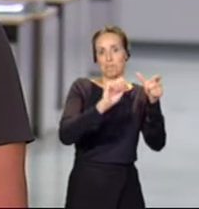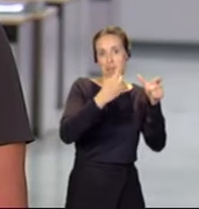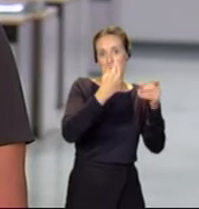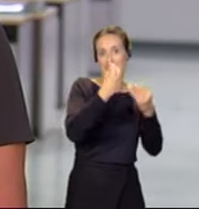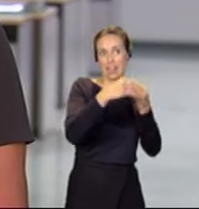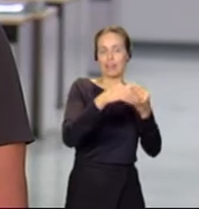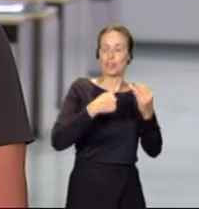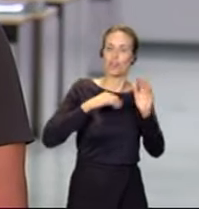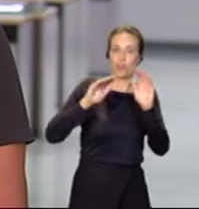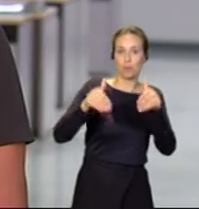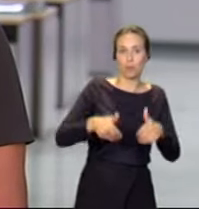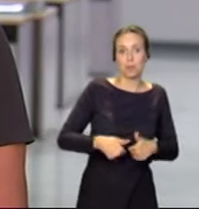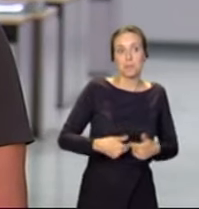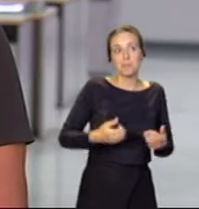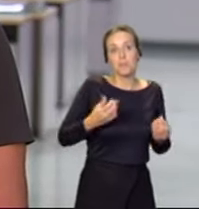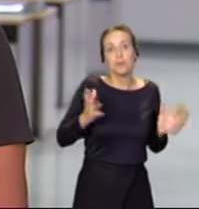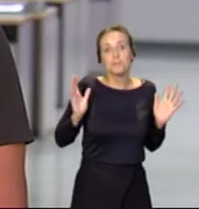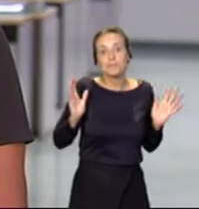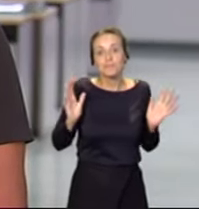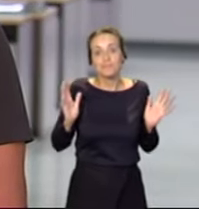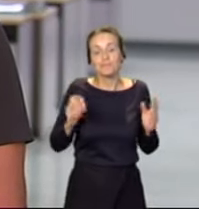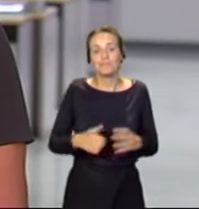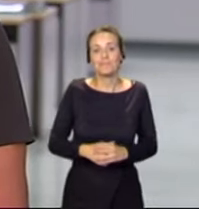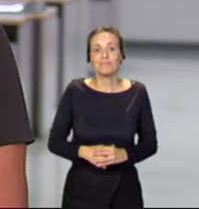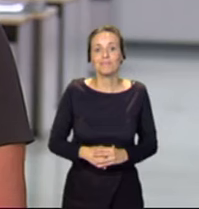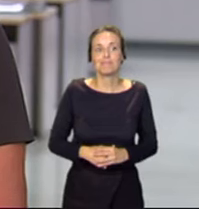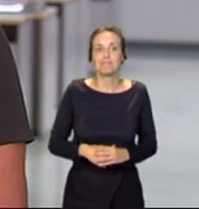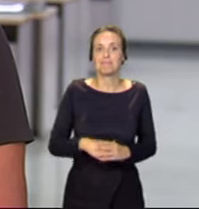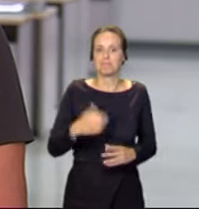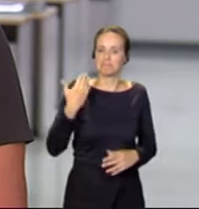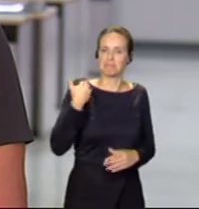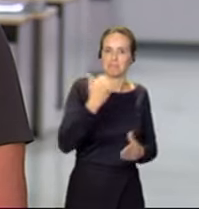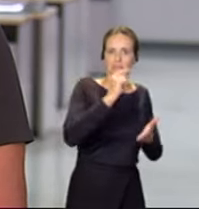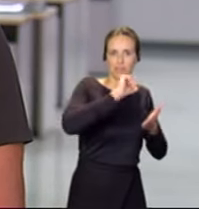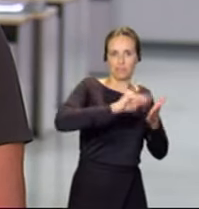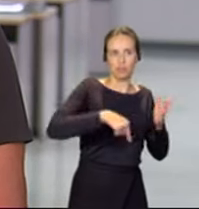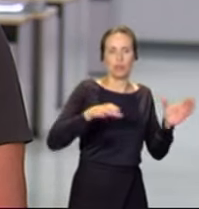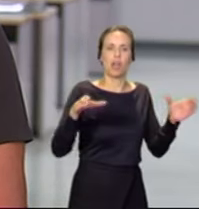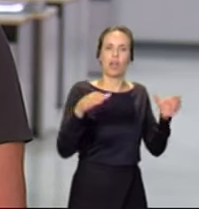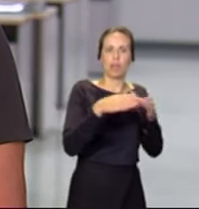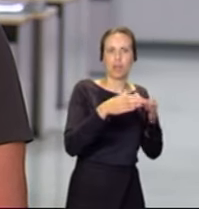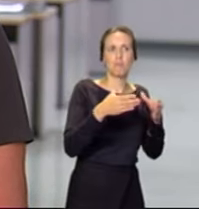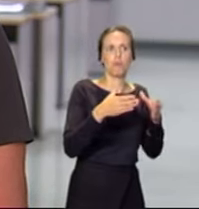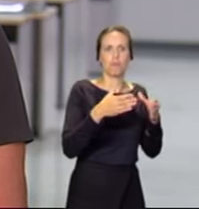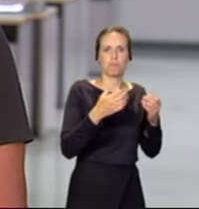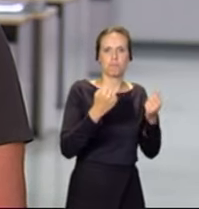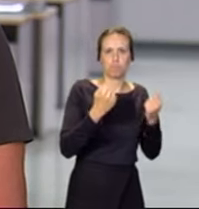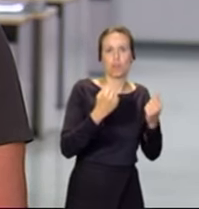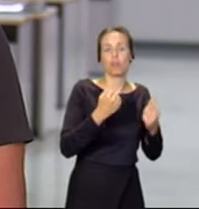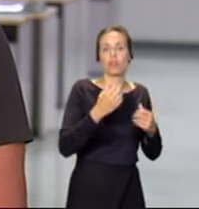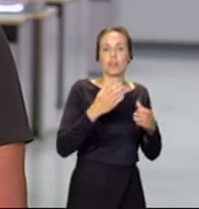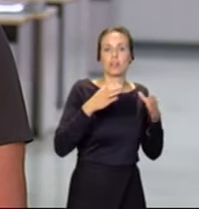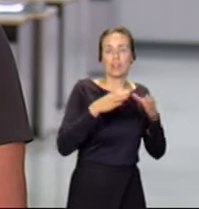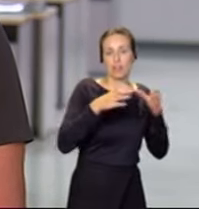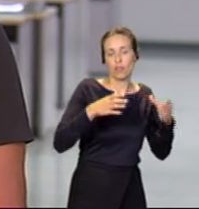me han ofrecido estar en Almogarén, un gran equipo con dos grandes puntales C, como es Ismael y